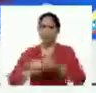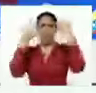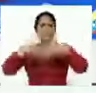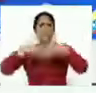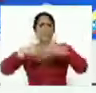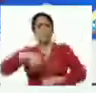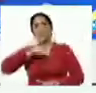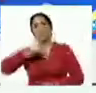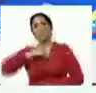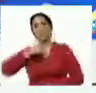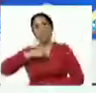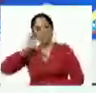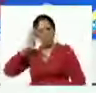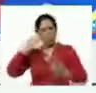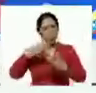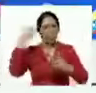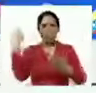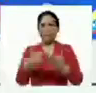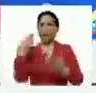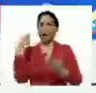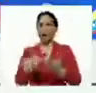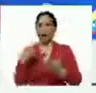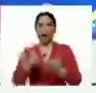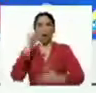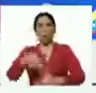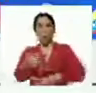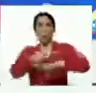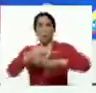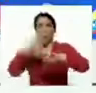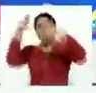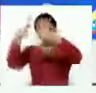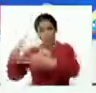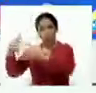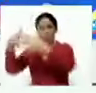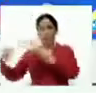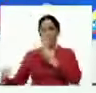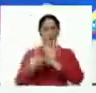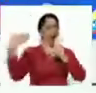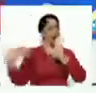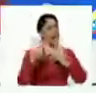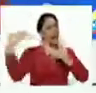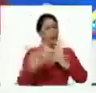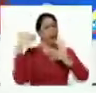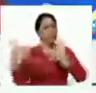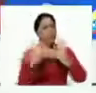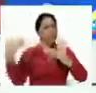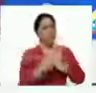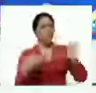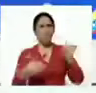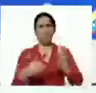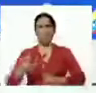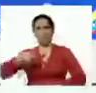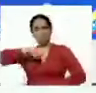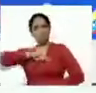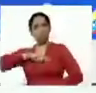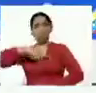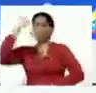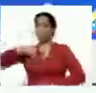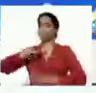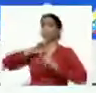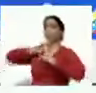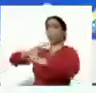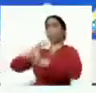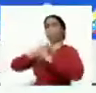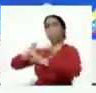paciencia, el financiamiento, y el gobierno de Estados Unidos atacando, atacando, atacando, atacando, nosotros respondiendo,